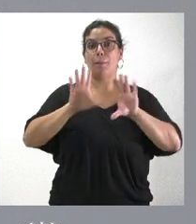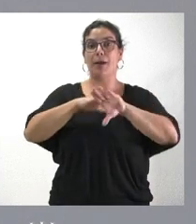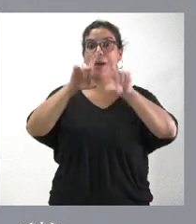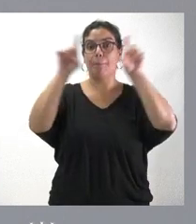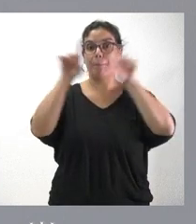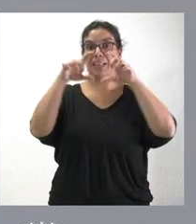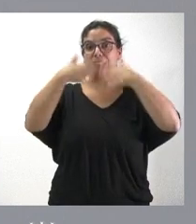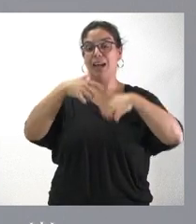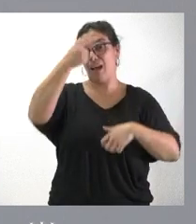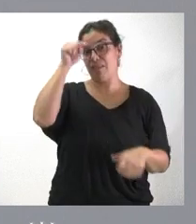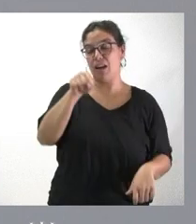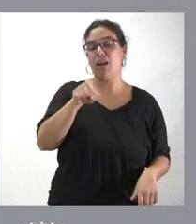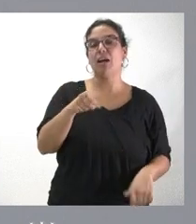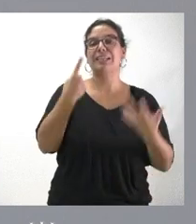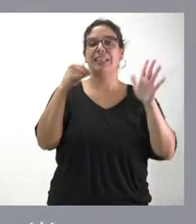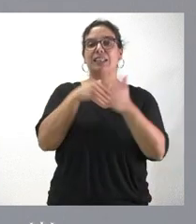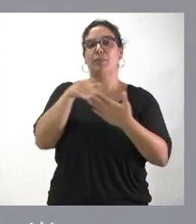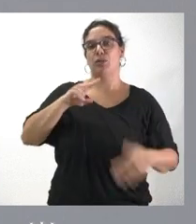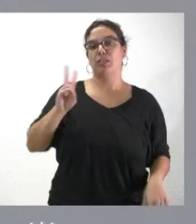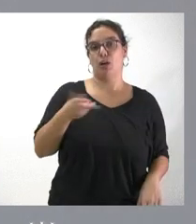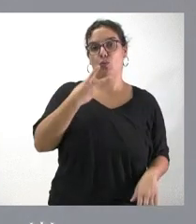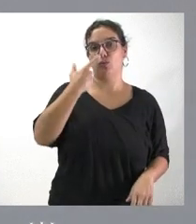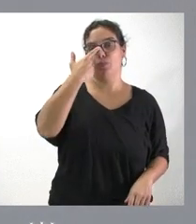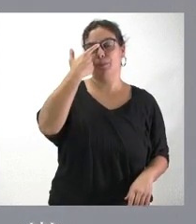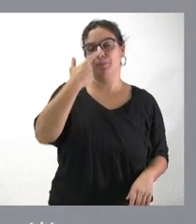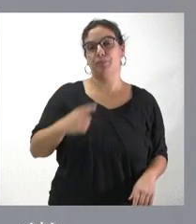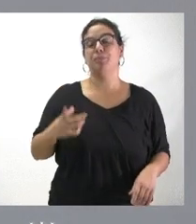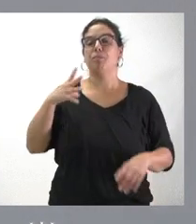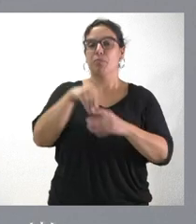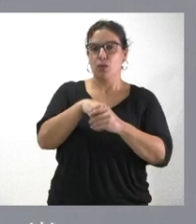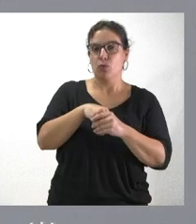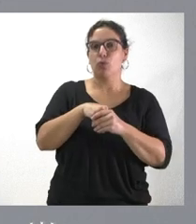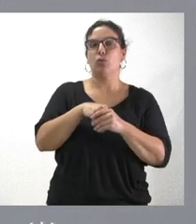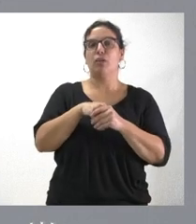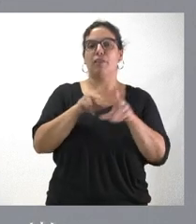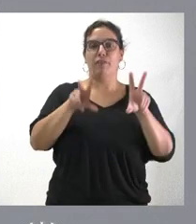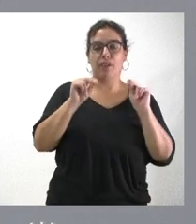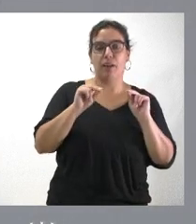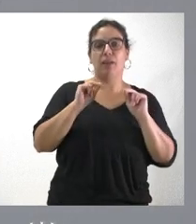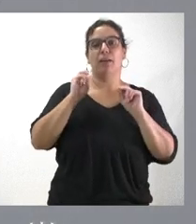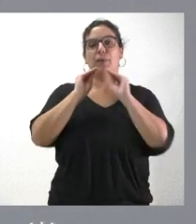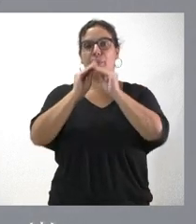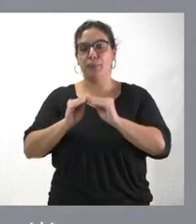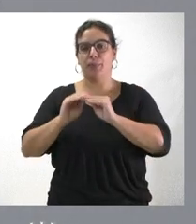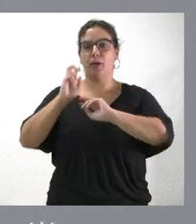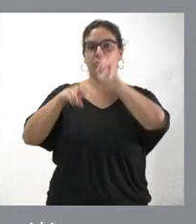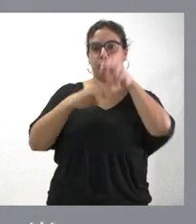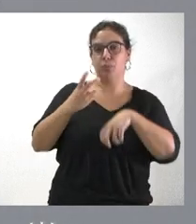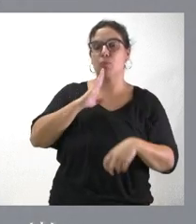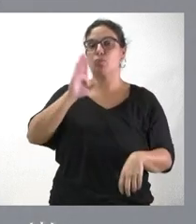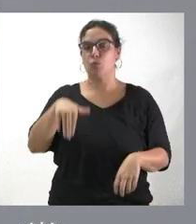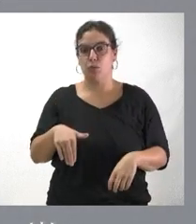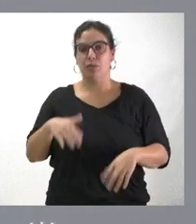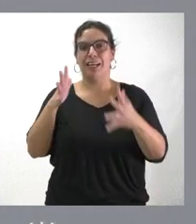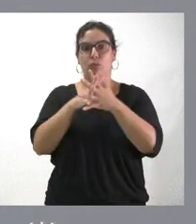y en Ávila, en consecuencia, de 60 millones de euros. Incluye la finalización, reparación y adecuación de todas estas infraestructuras de urbanización.